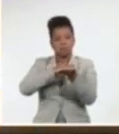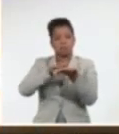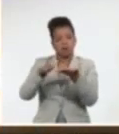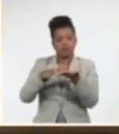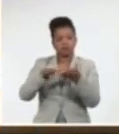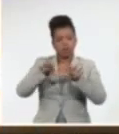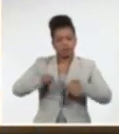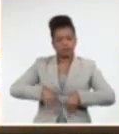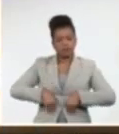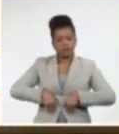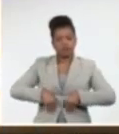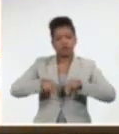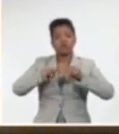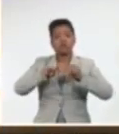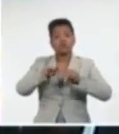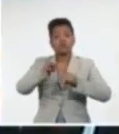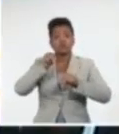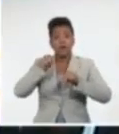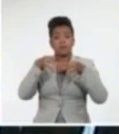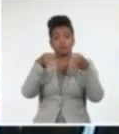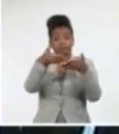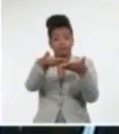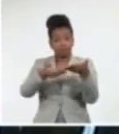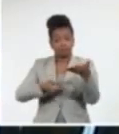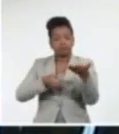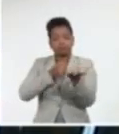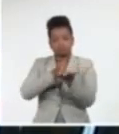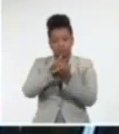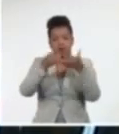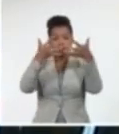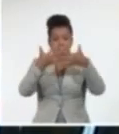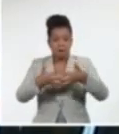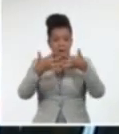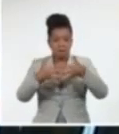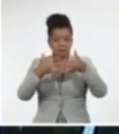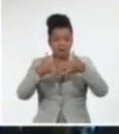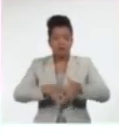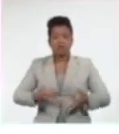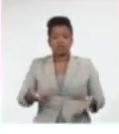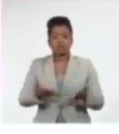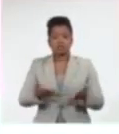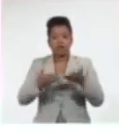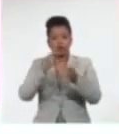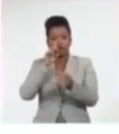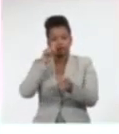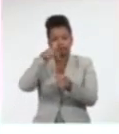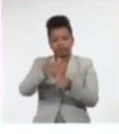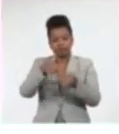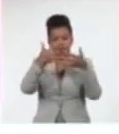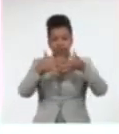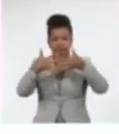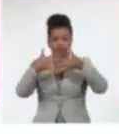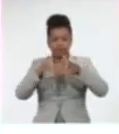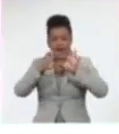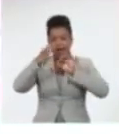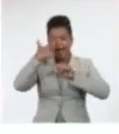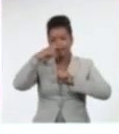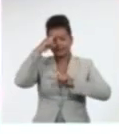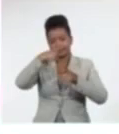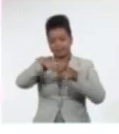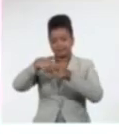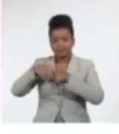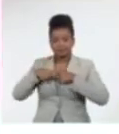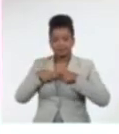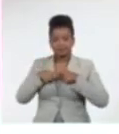dan continuidad a las operaciones productivas y de desarrollo del sector de los hidrocarburos. Chevron ha mantenido una